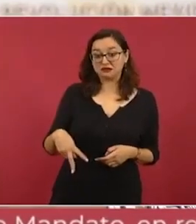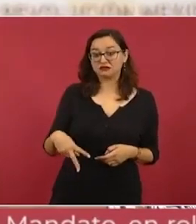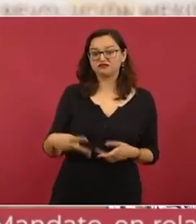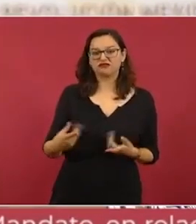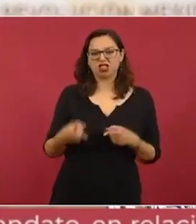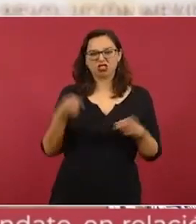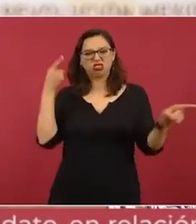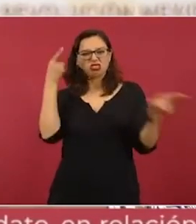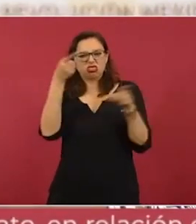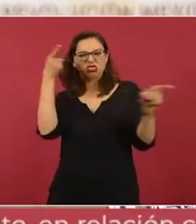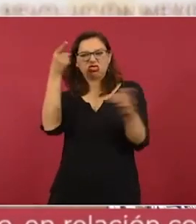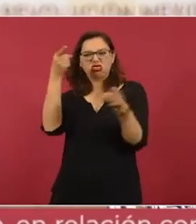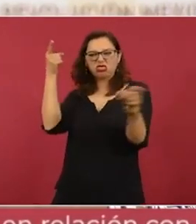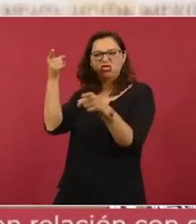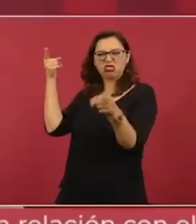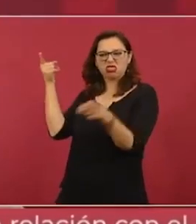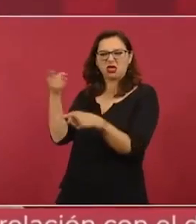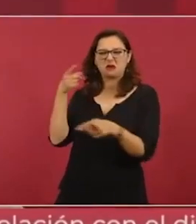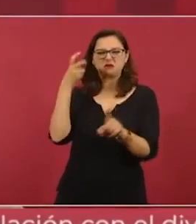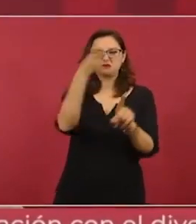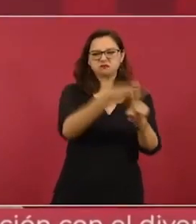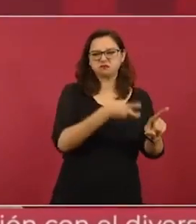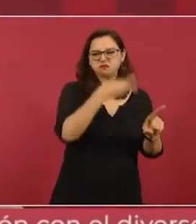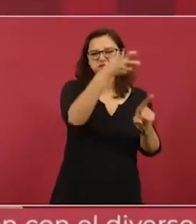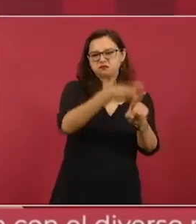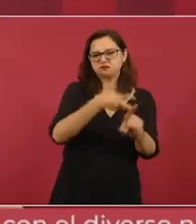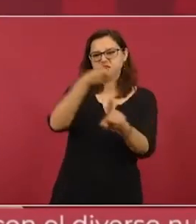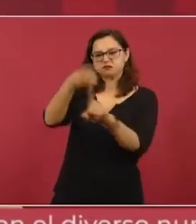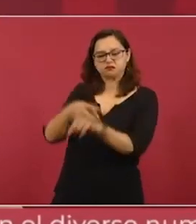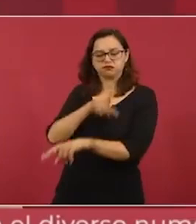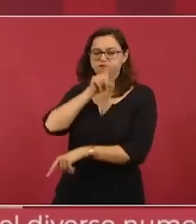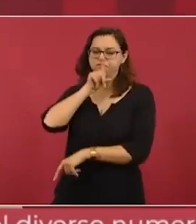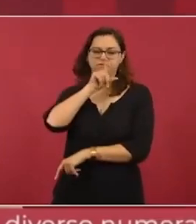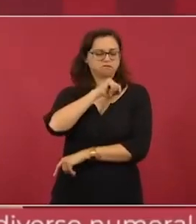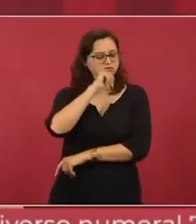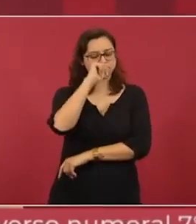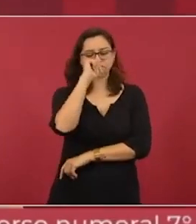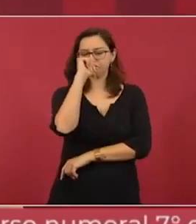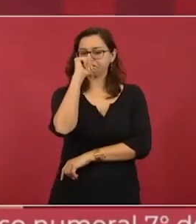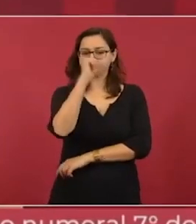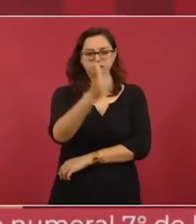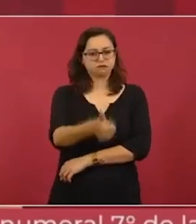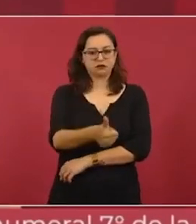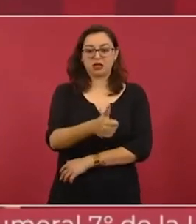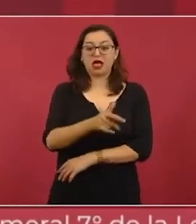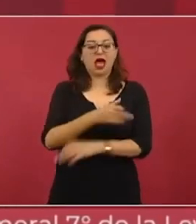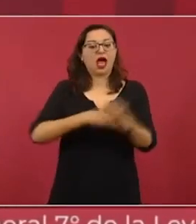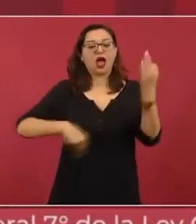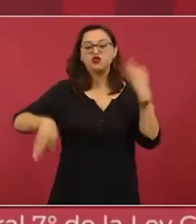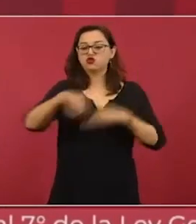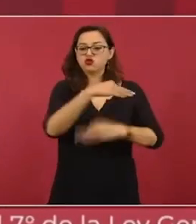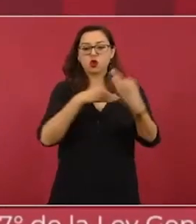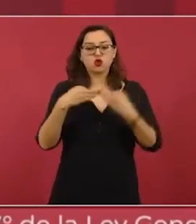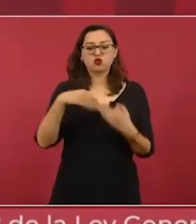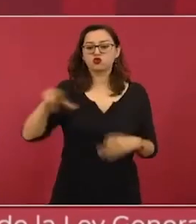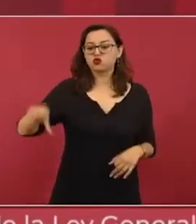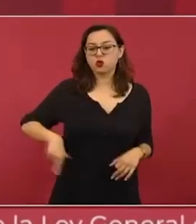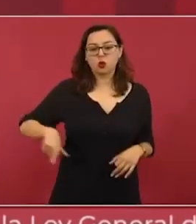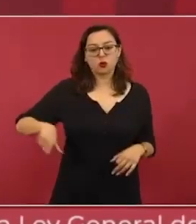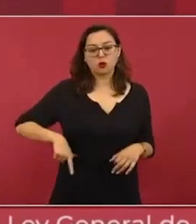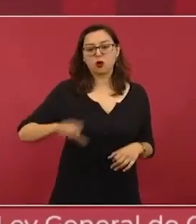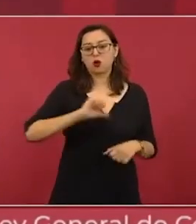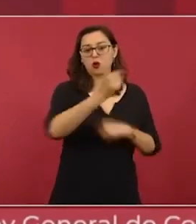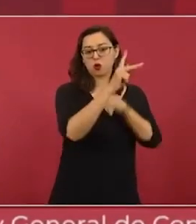insultar a nadie, a ningún pueblo y a ningún gobierno extranjero. Le tenemos mucho respeto